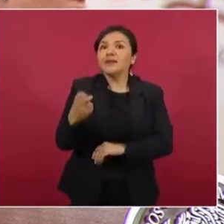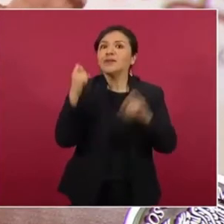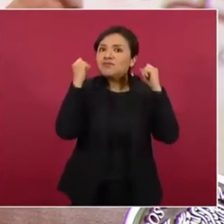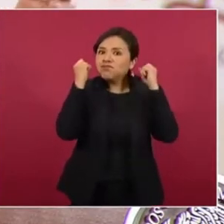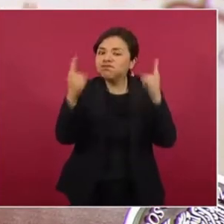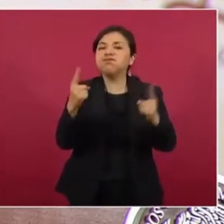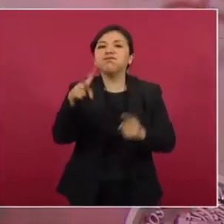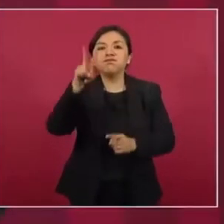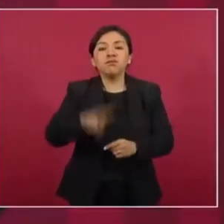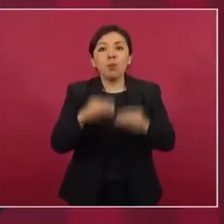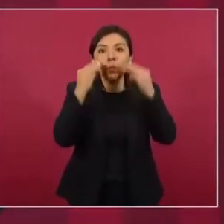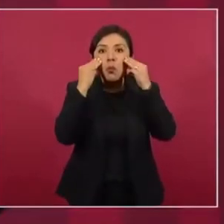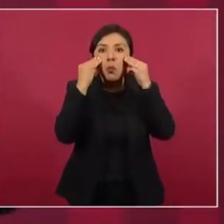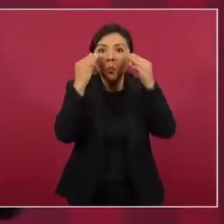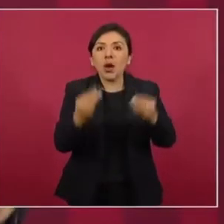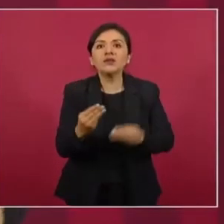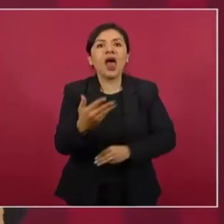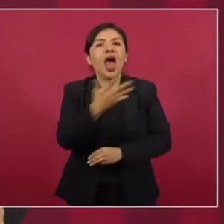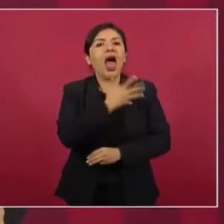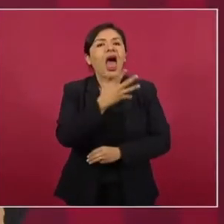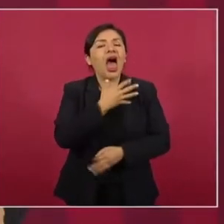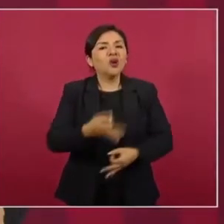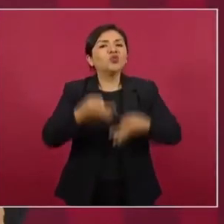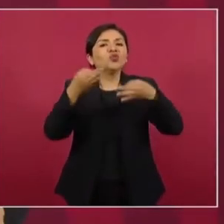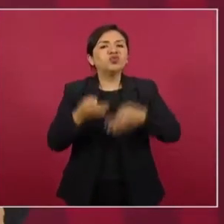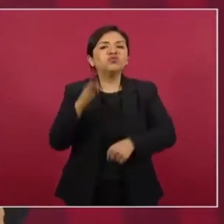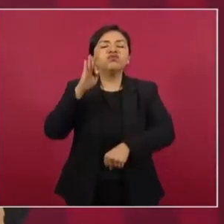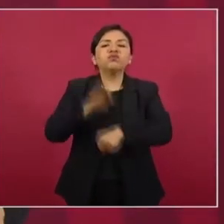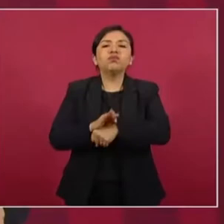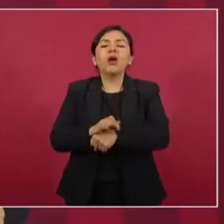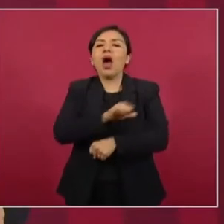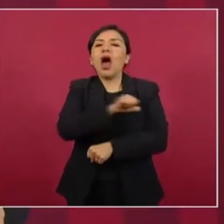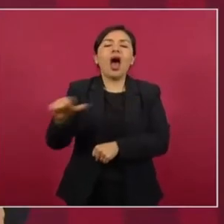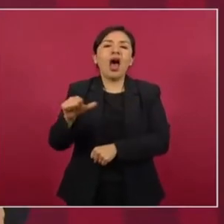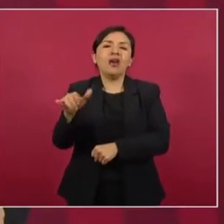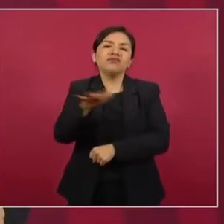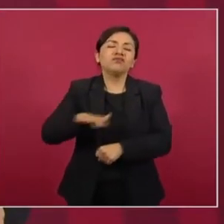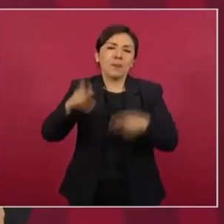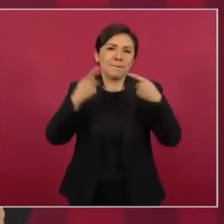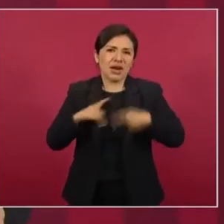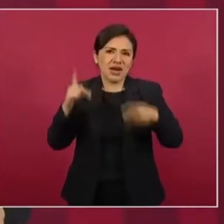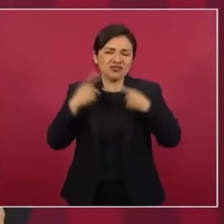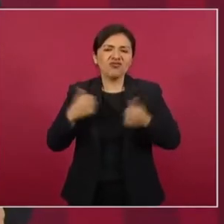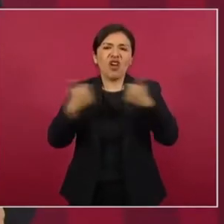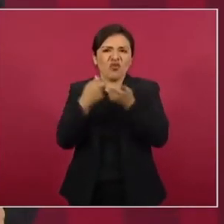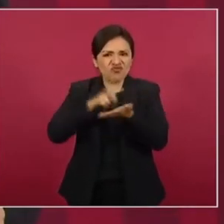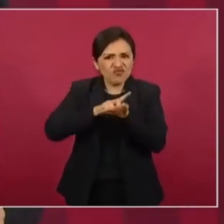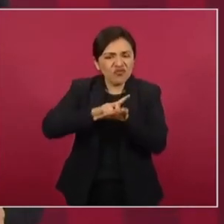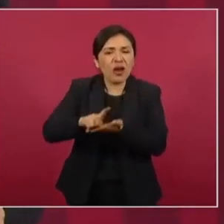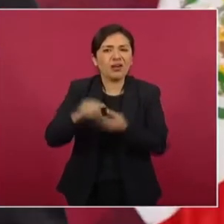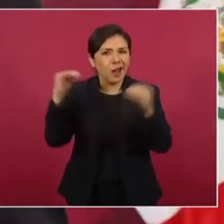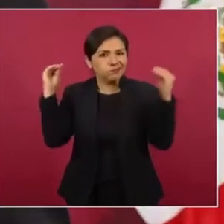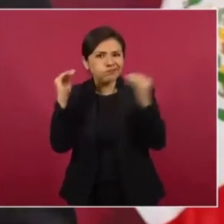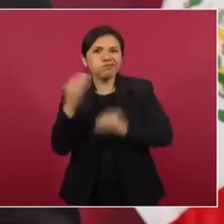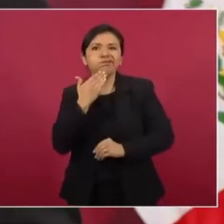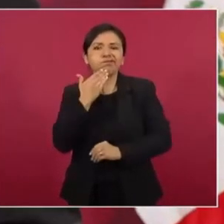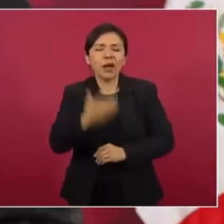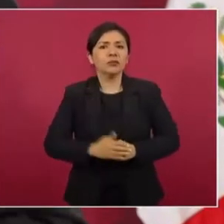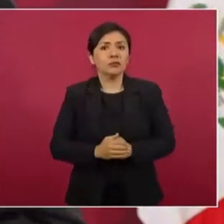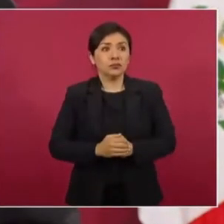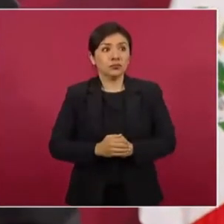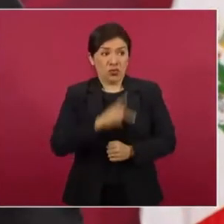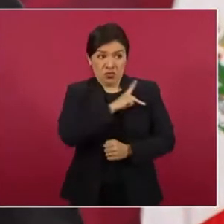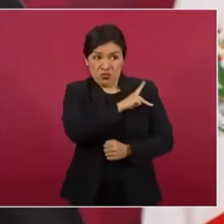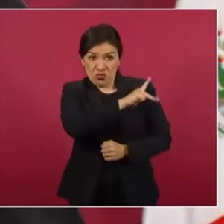hay un auténtico Estado de derecho porque no fueron